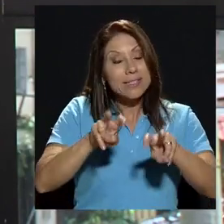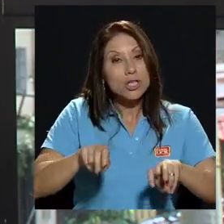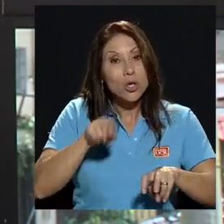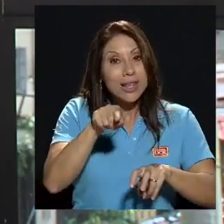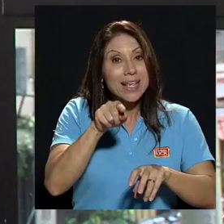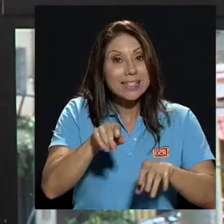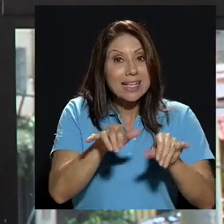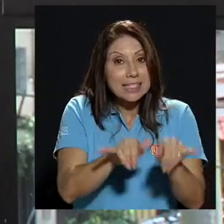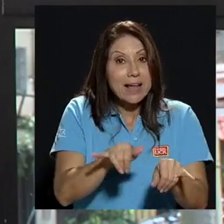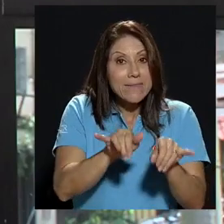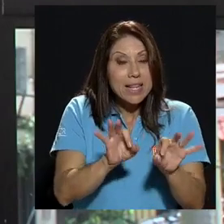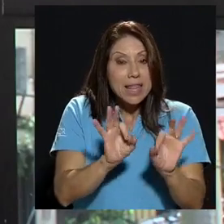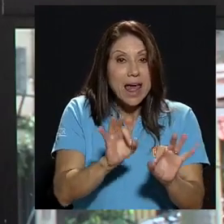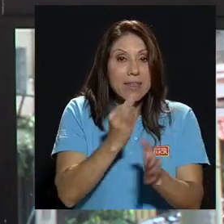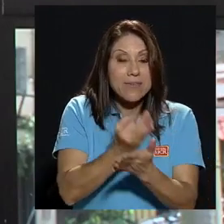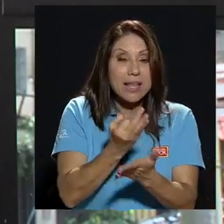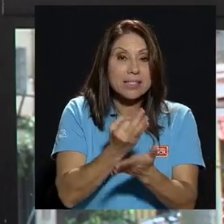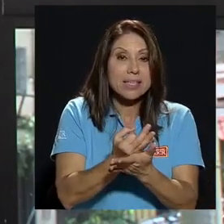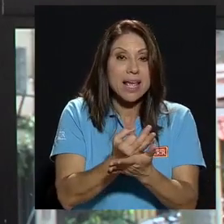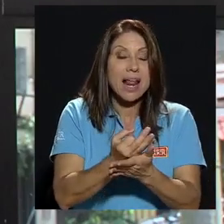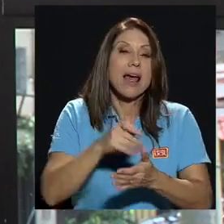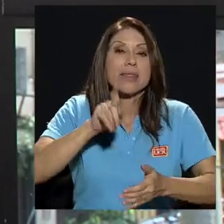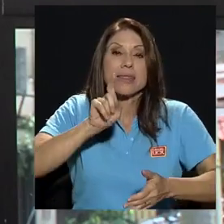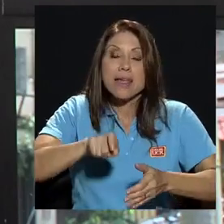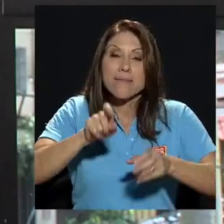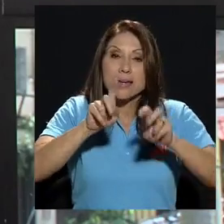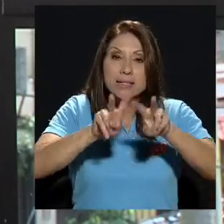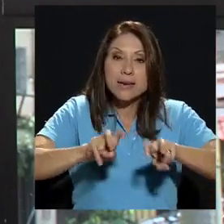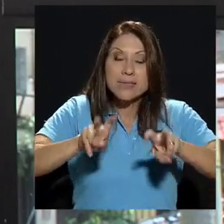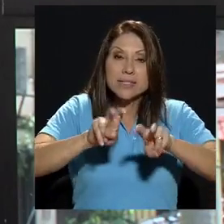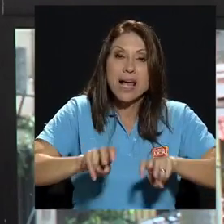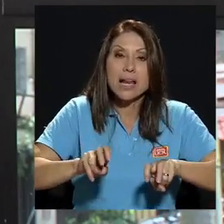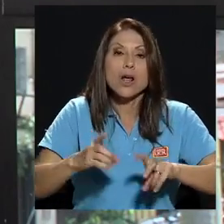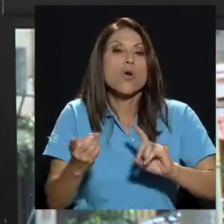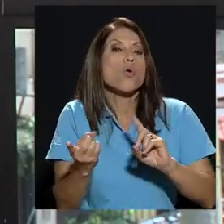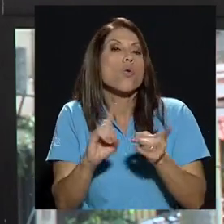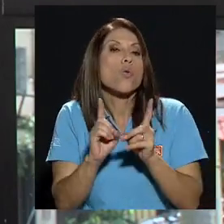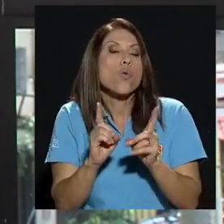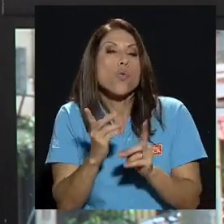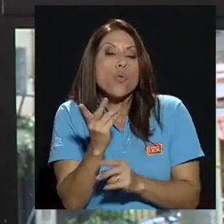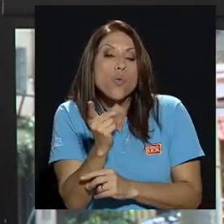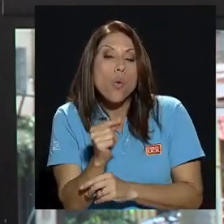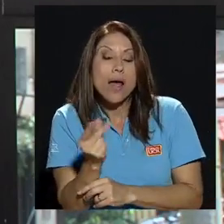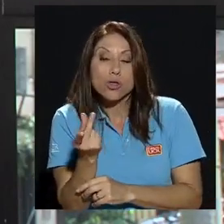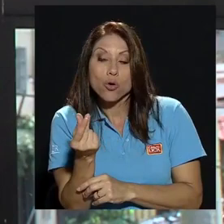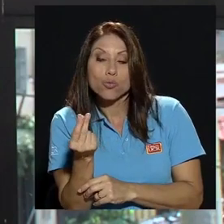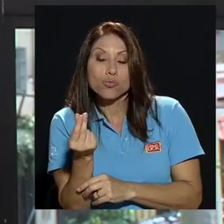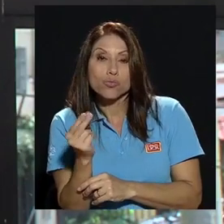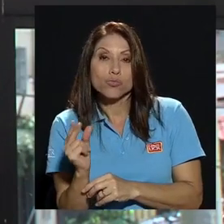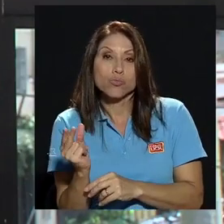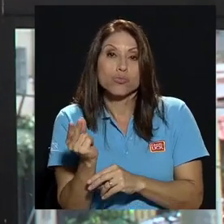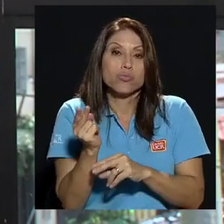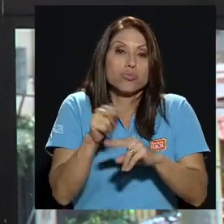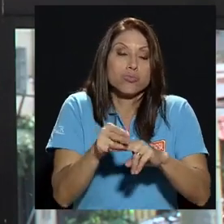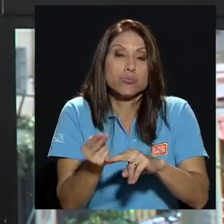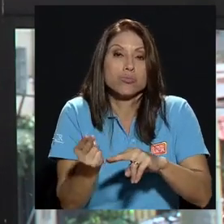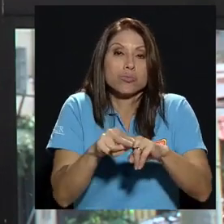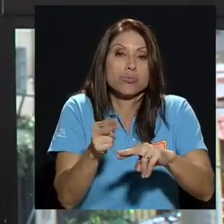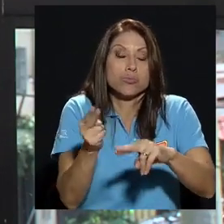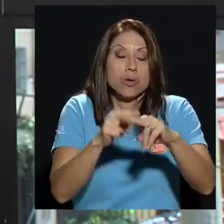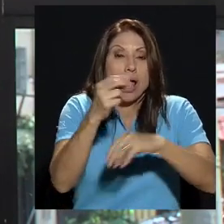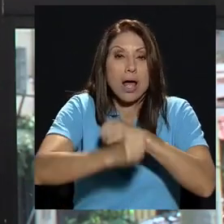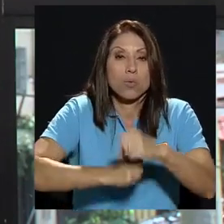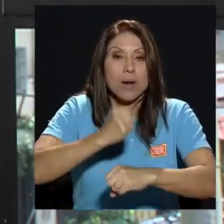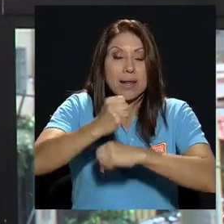financiera pasa por revisar cuáles deben ser los montos de anualidad que se asignan todos los años a los funcionarios